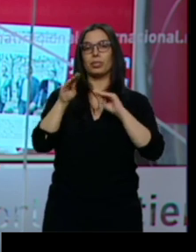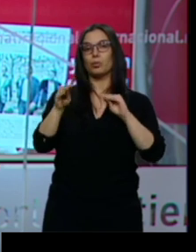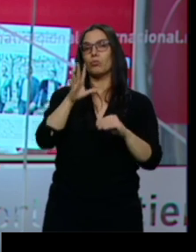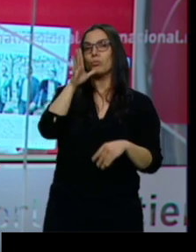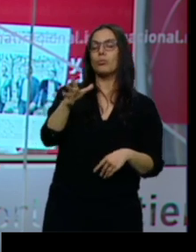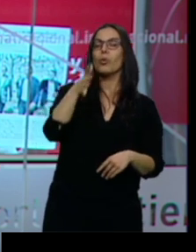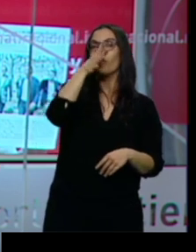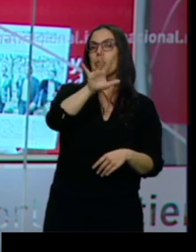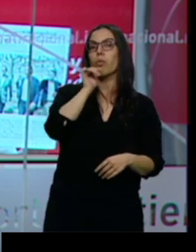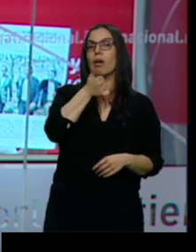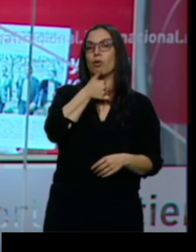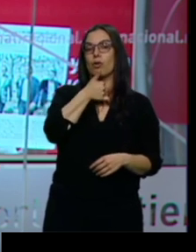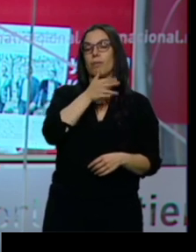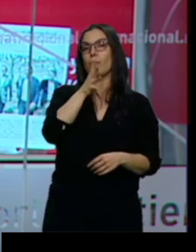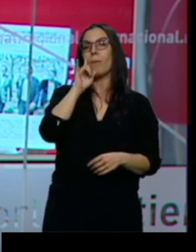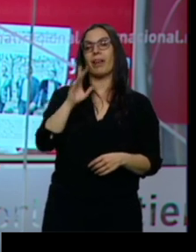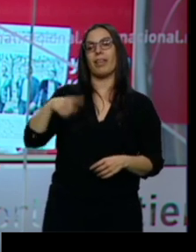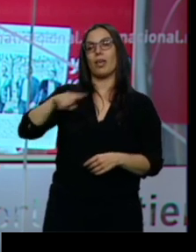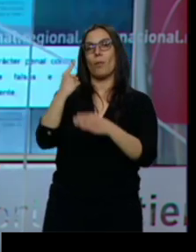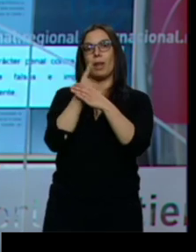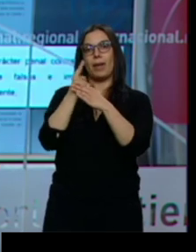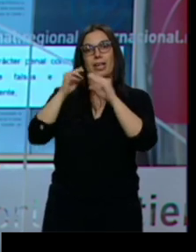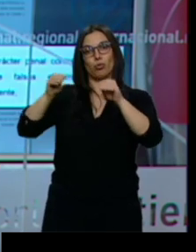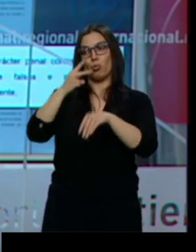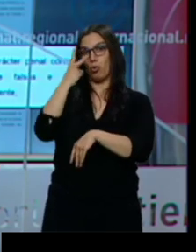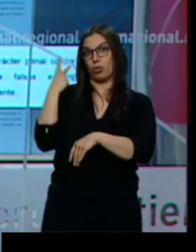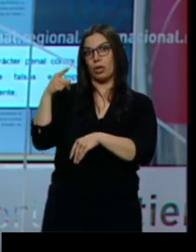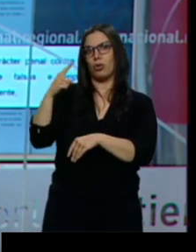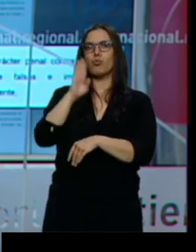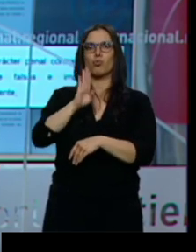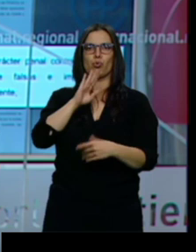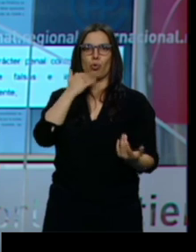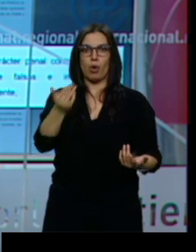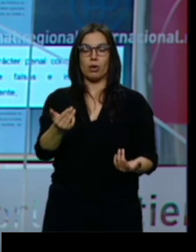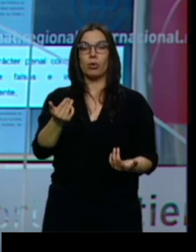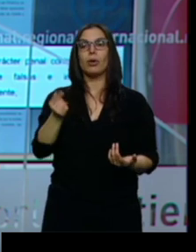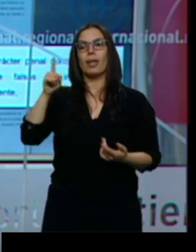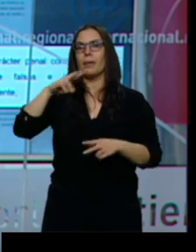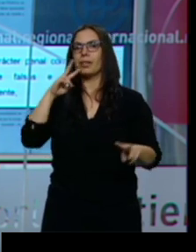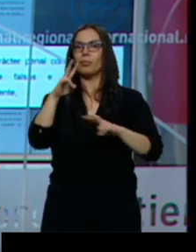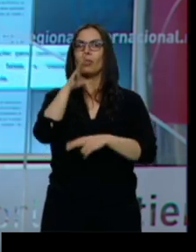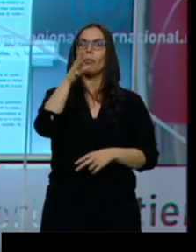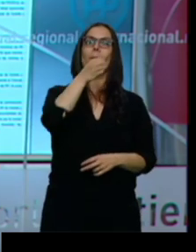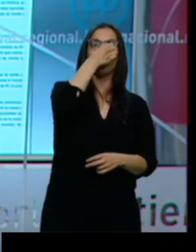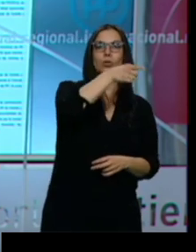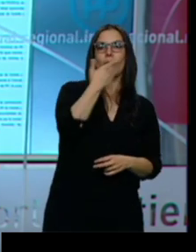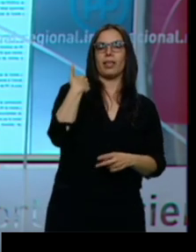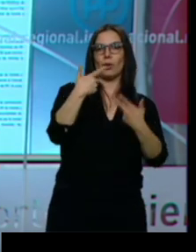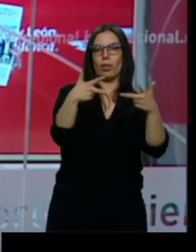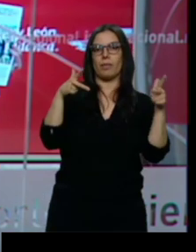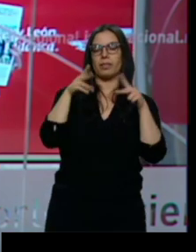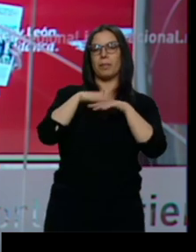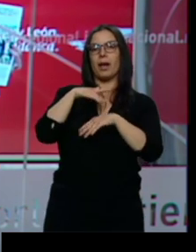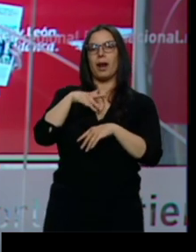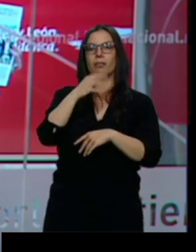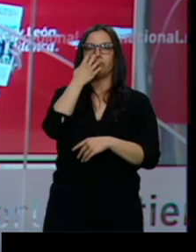primarias de hace dos años. Respondía así además a la rueda de prensa que convocaba este domingo el PSOE para denunciar que Alfonso Fernández Mañueco